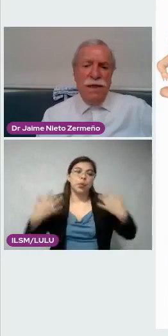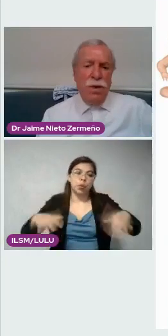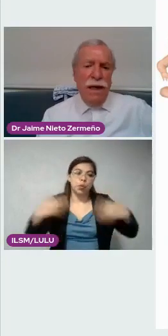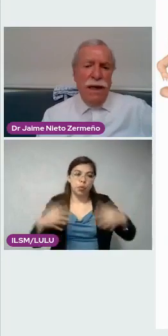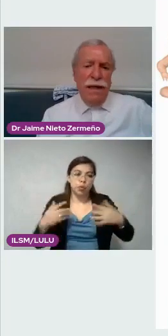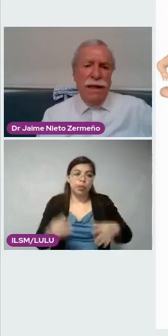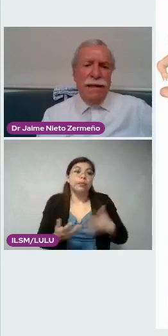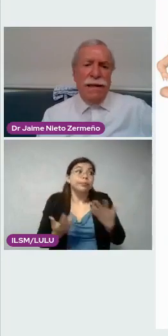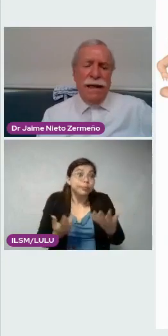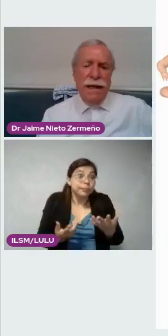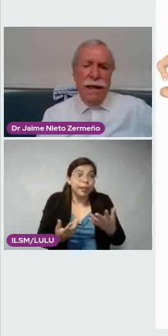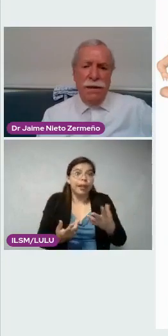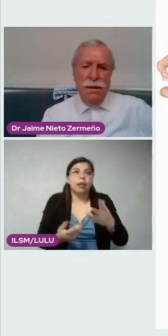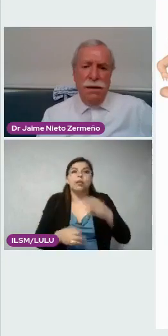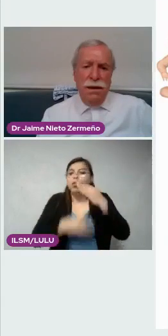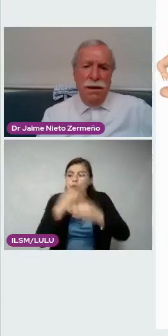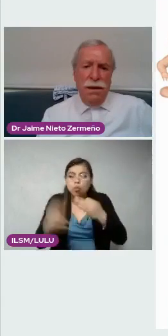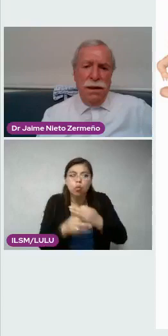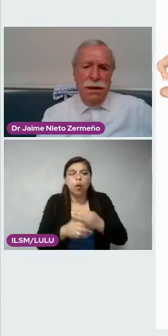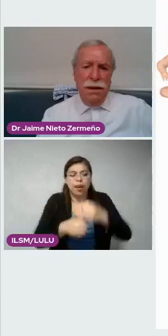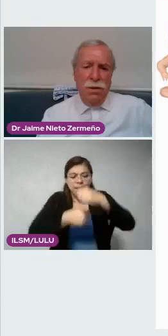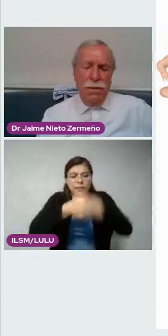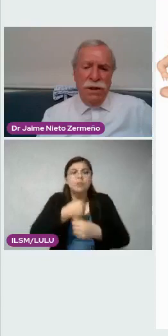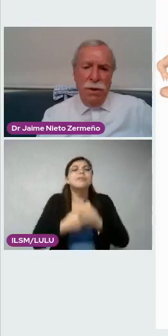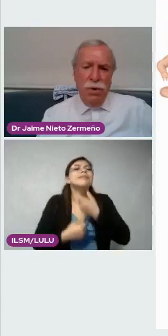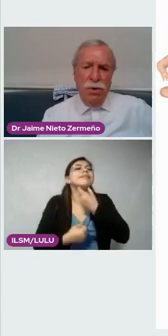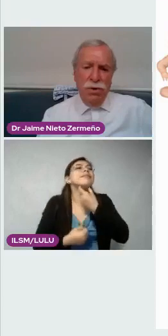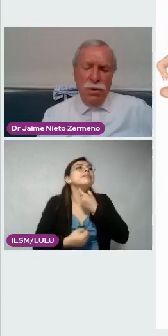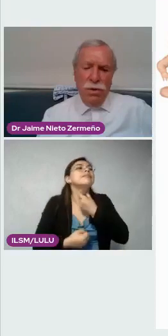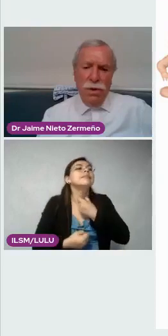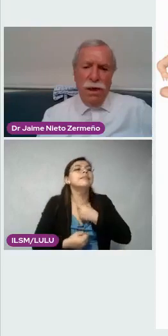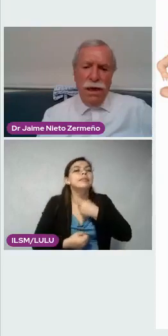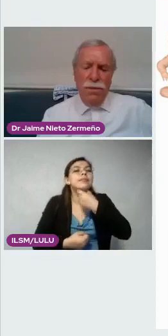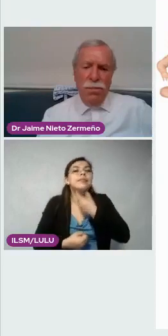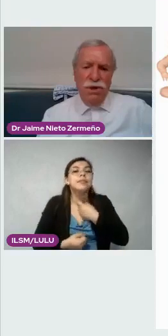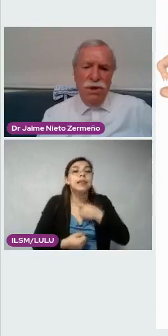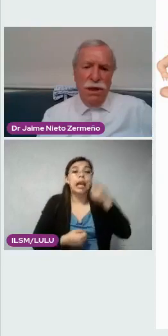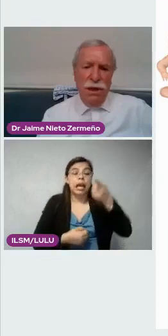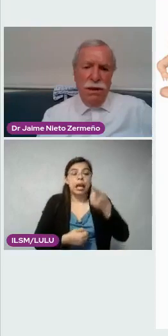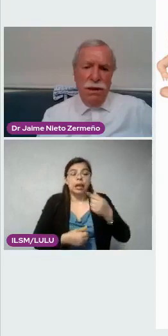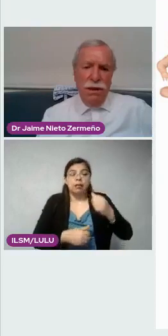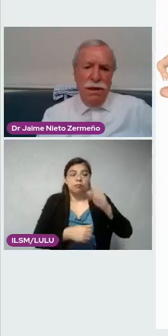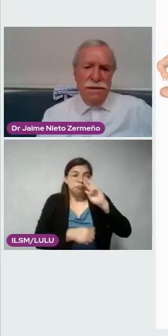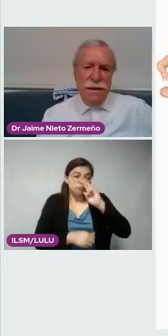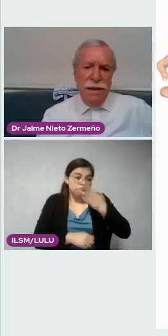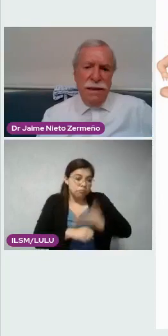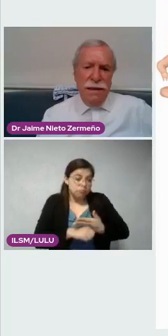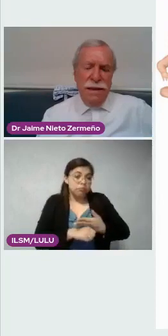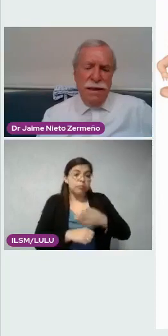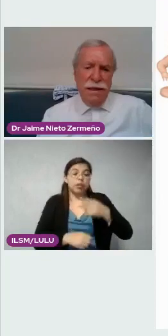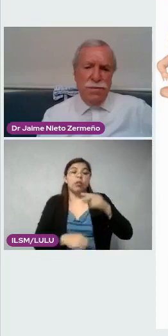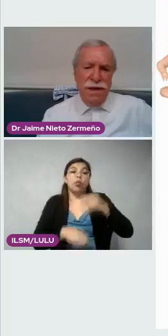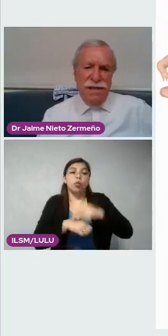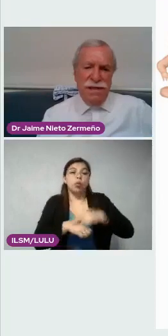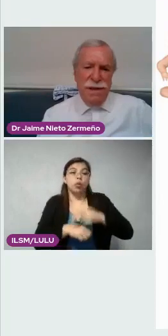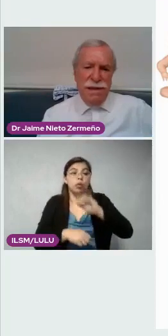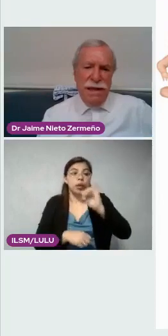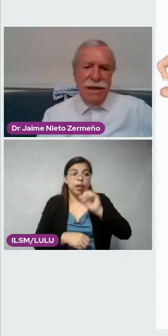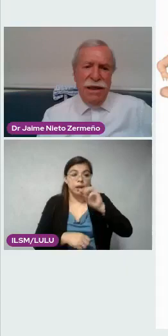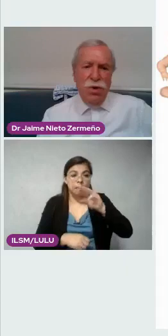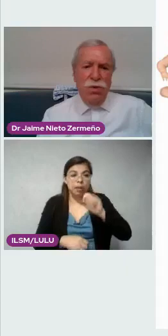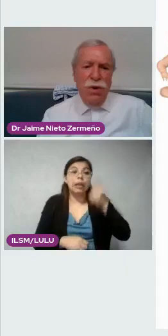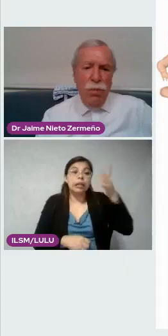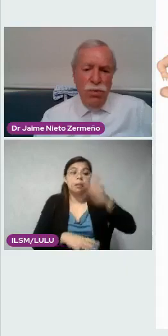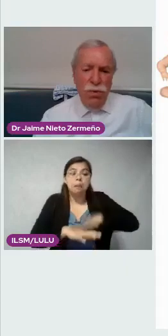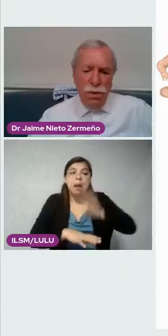toda la cirugía de laringe y tráquea, el que comandaba por el doctor Jaime Penchina, tiene la experiencia más